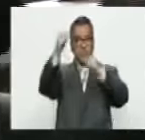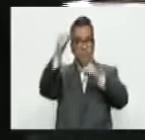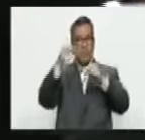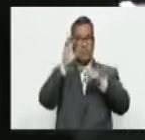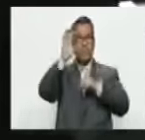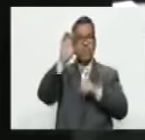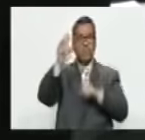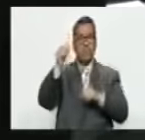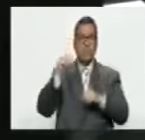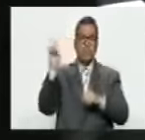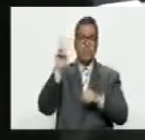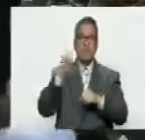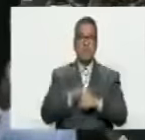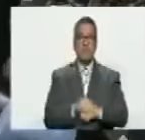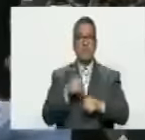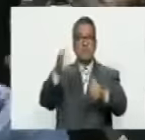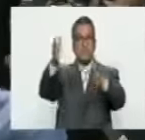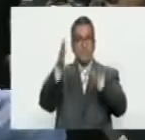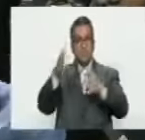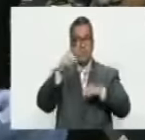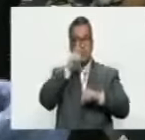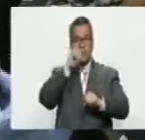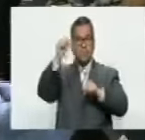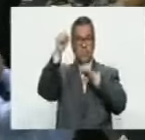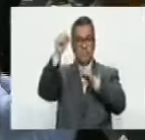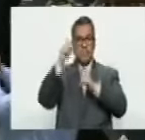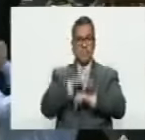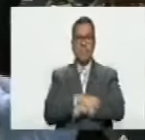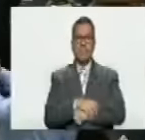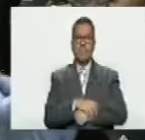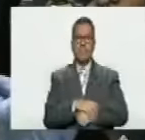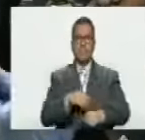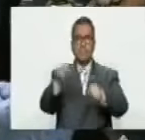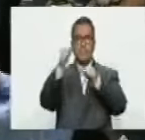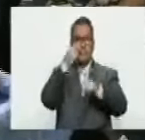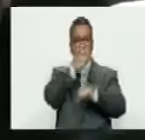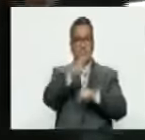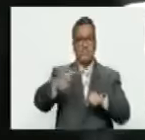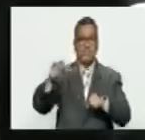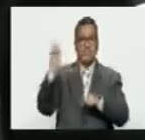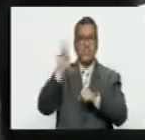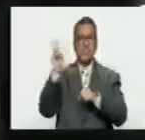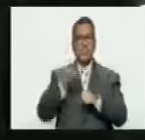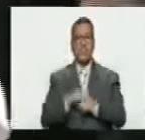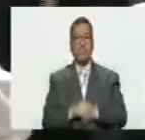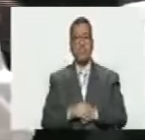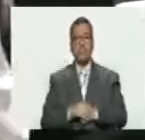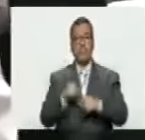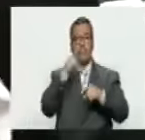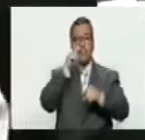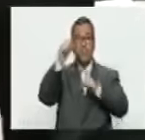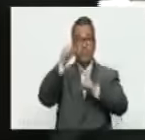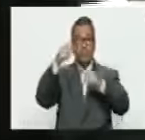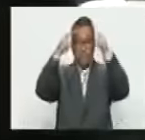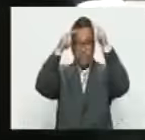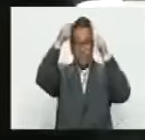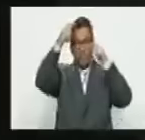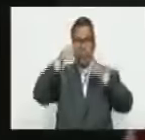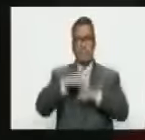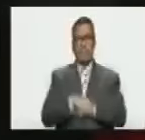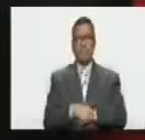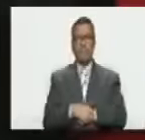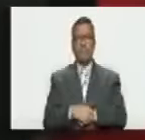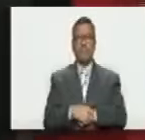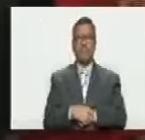patria venezolana! ¡Que viva Nicolás Maduro! ¡Que viva el pueblo de Venezuela! ¡Que viva Chávez! ¡Que viva!